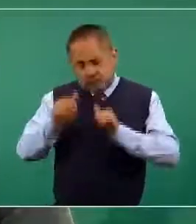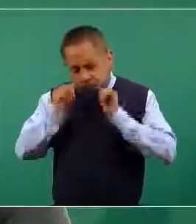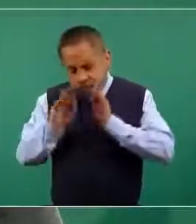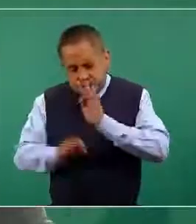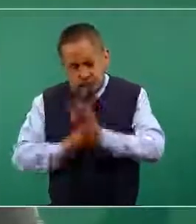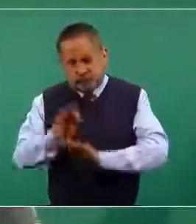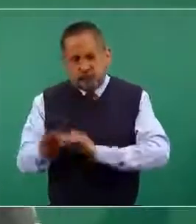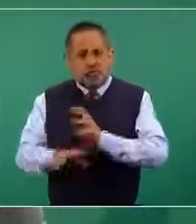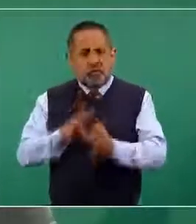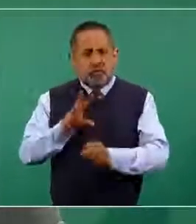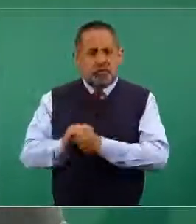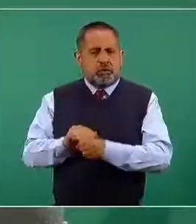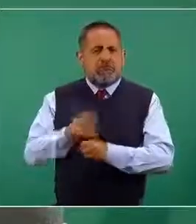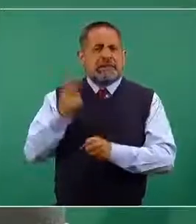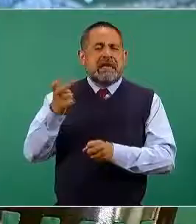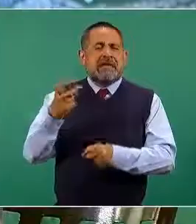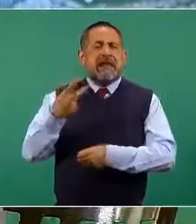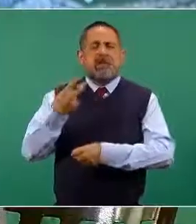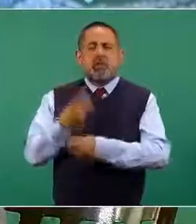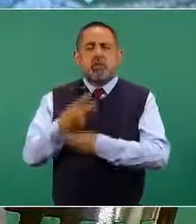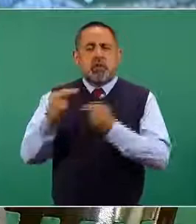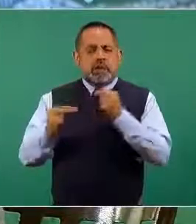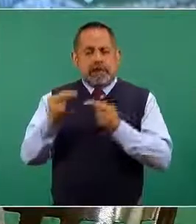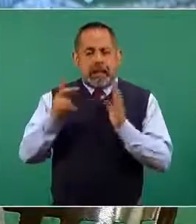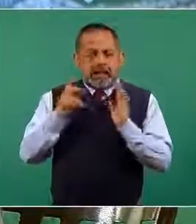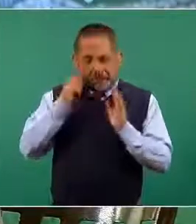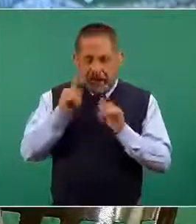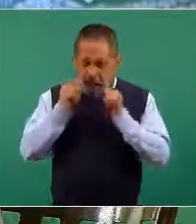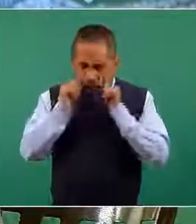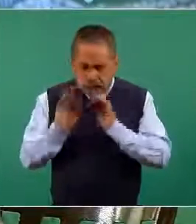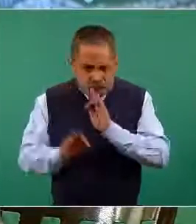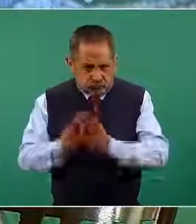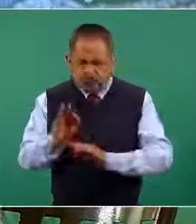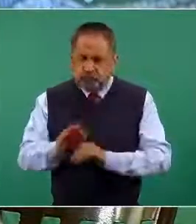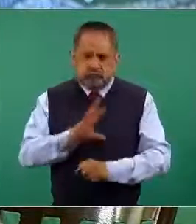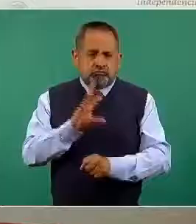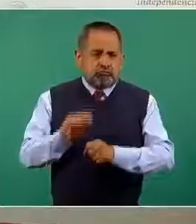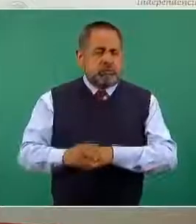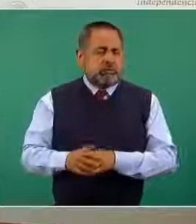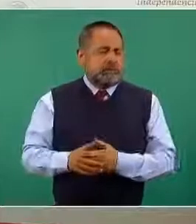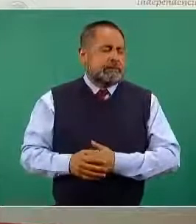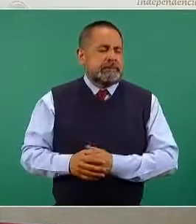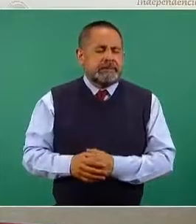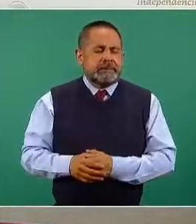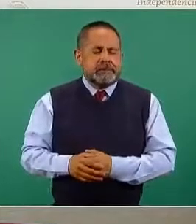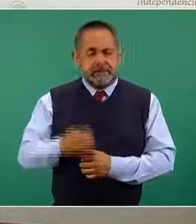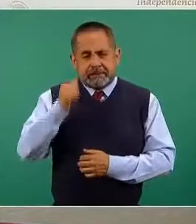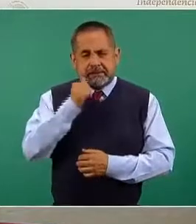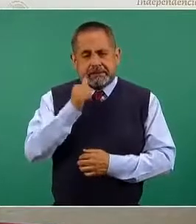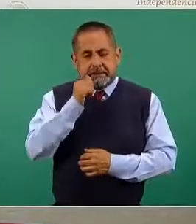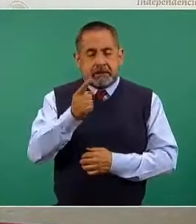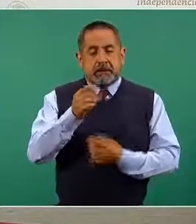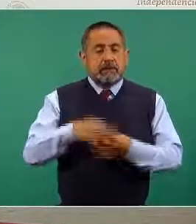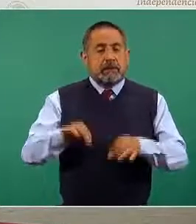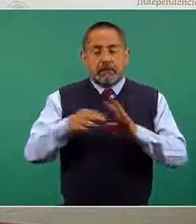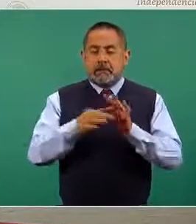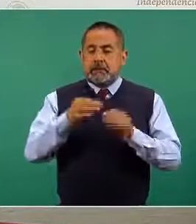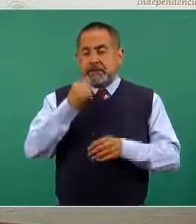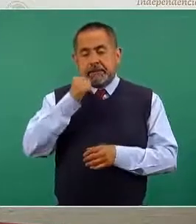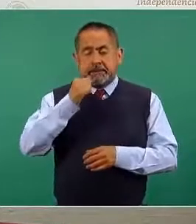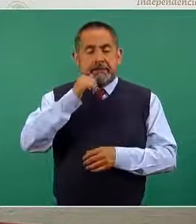segundo nivel para hacer una revisión más profunda. Regularmente, esto es importante también,